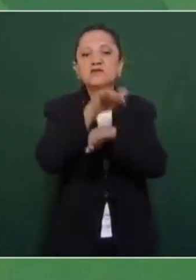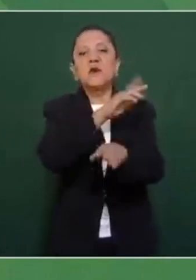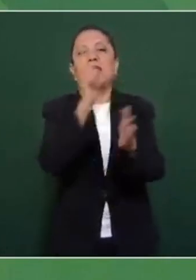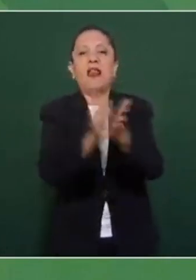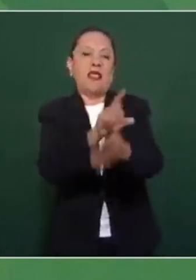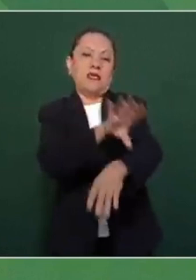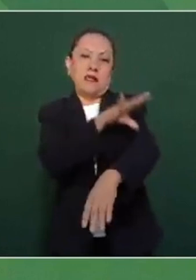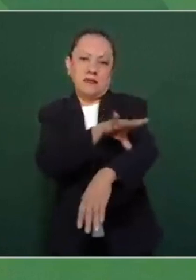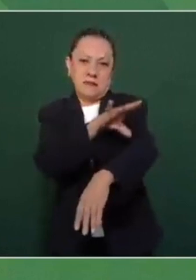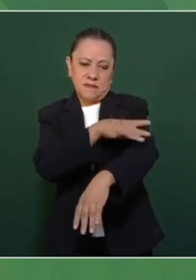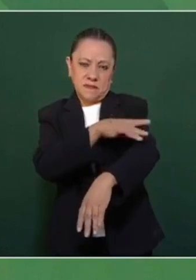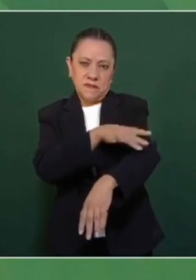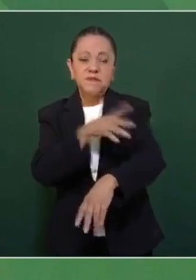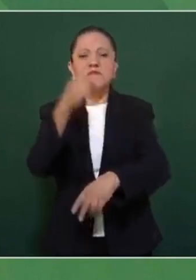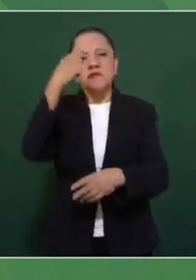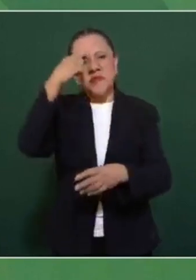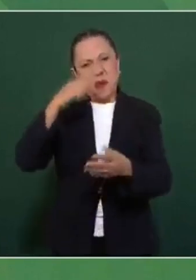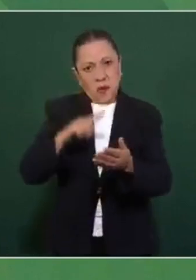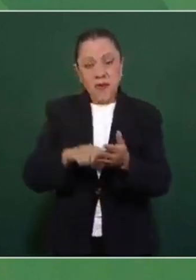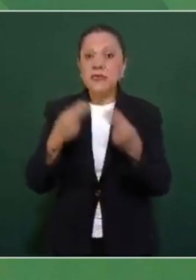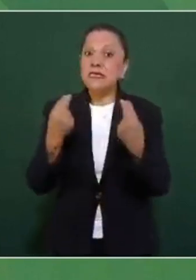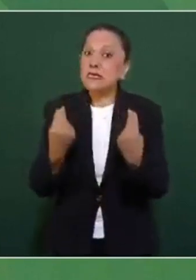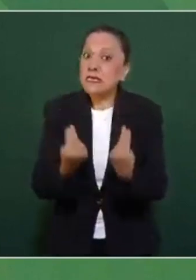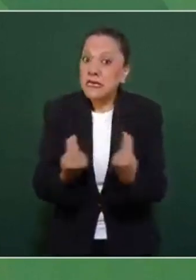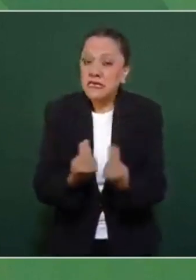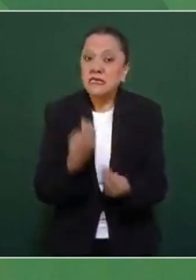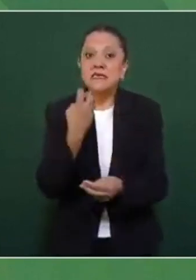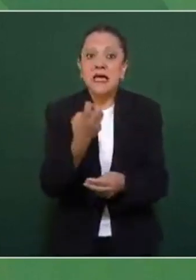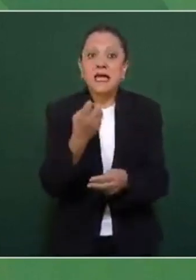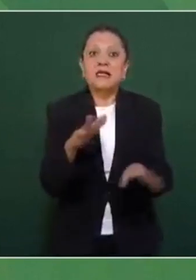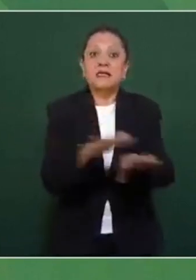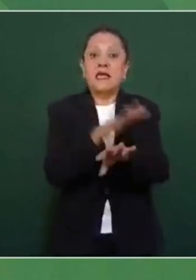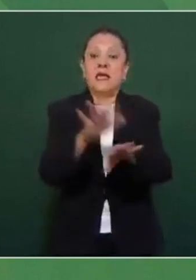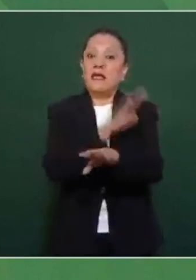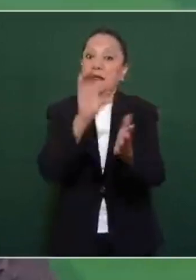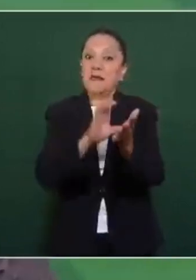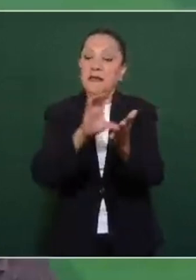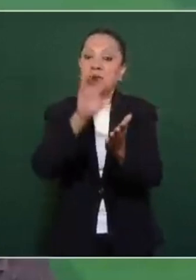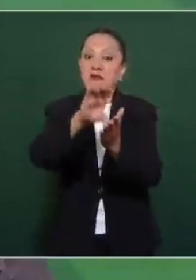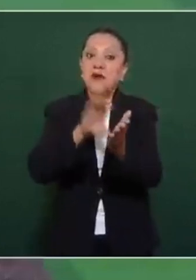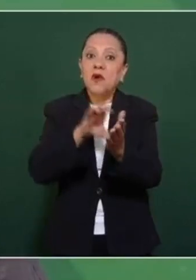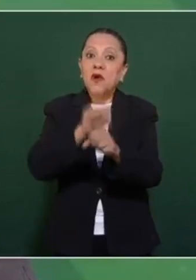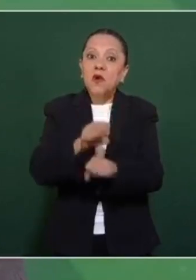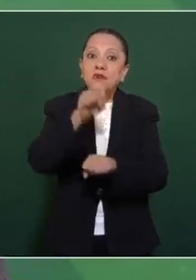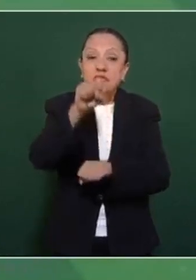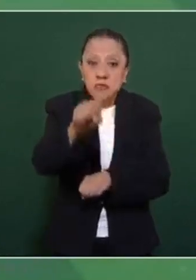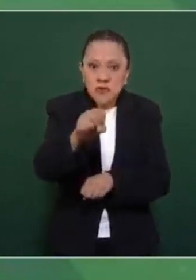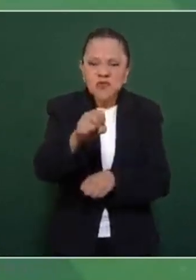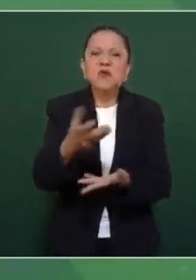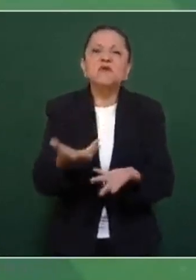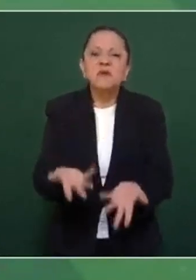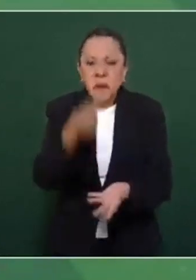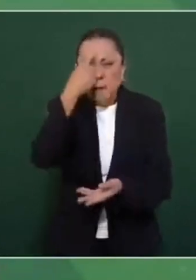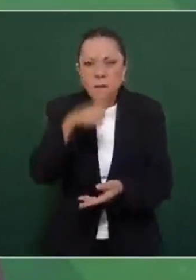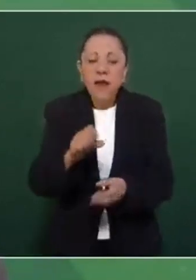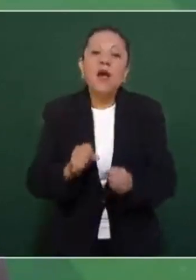necesaria esta reforma a la Constitución para fortalecer